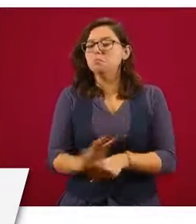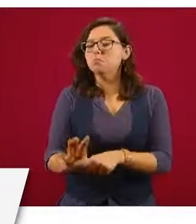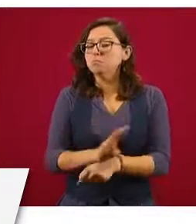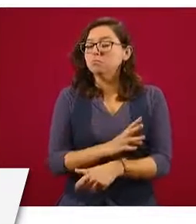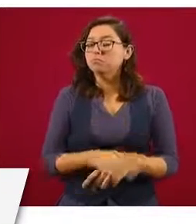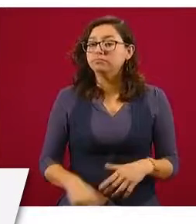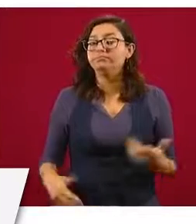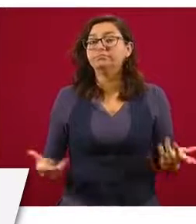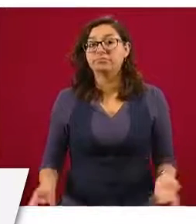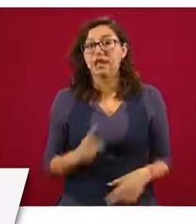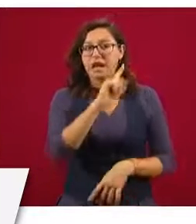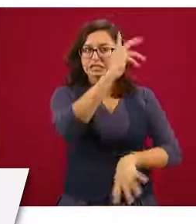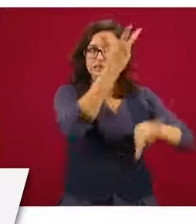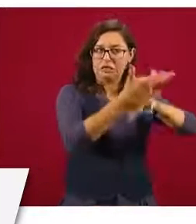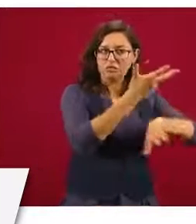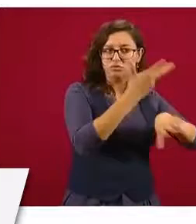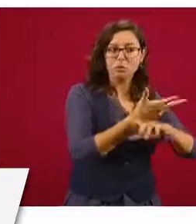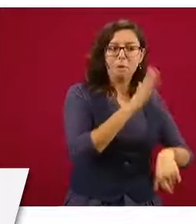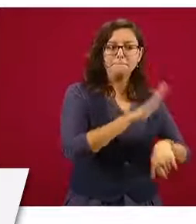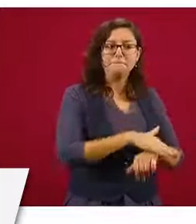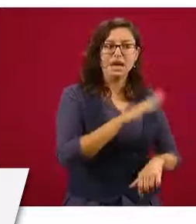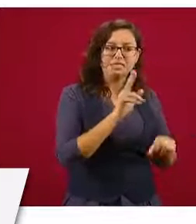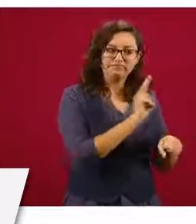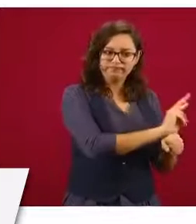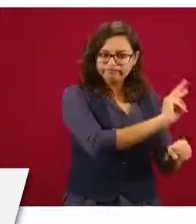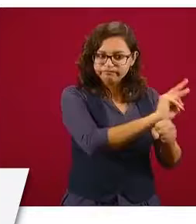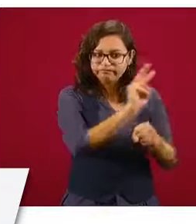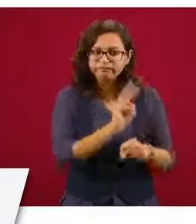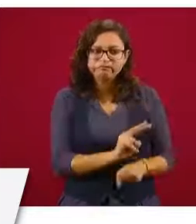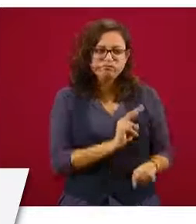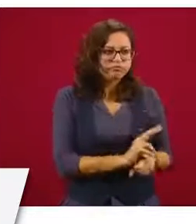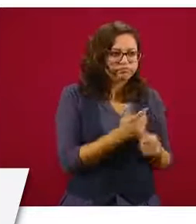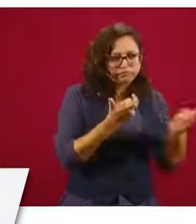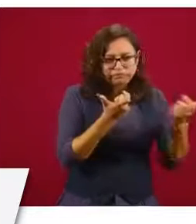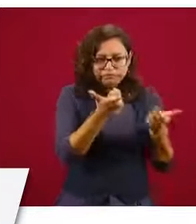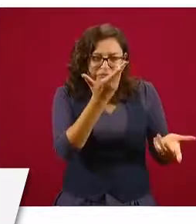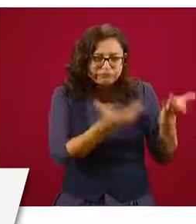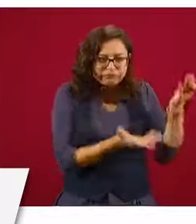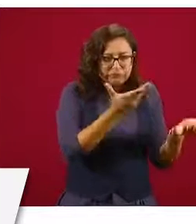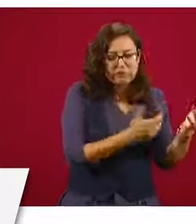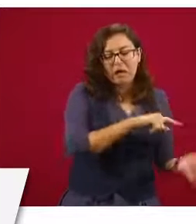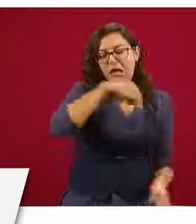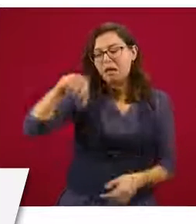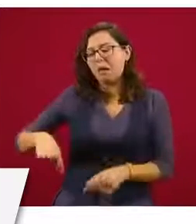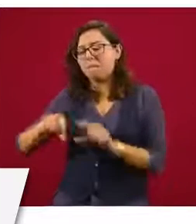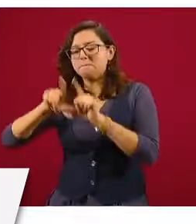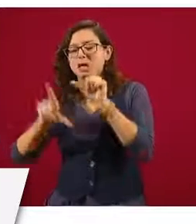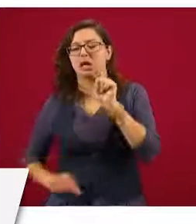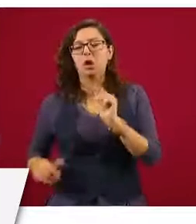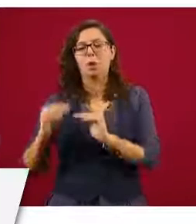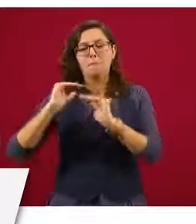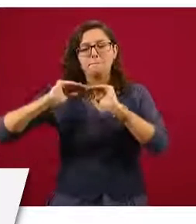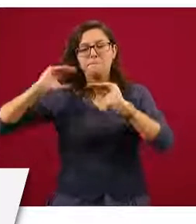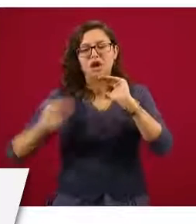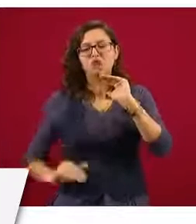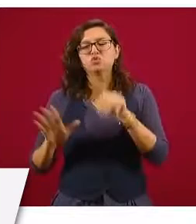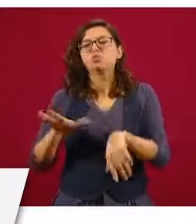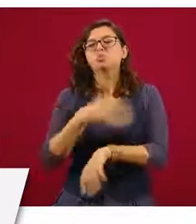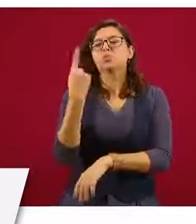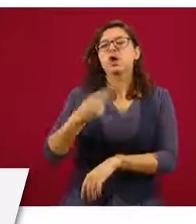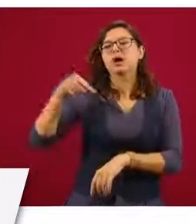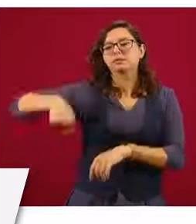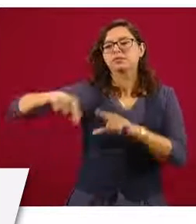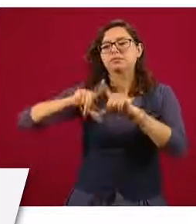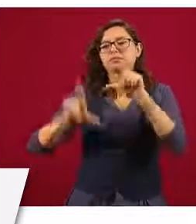Estados Unidos que en el caso de México. En el caso de México lo más competitivo es la ubicación y